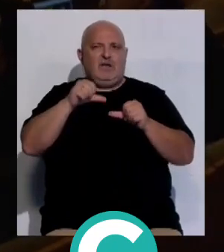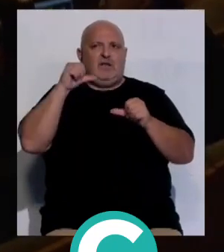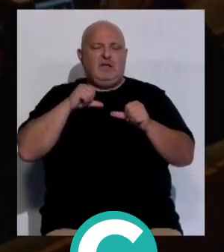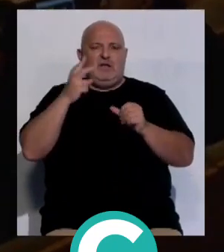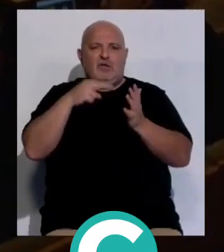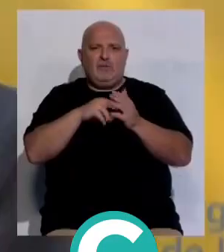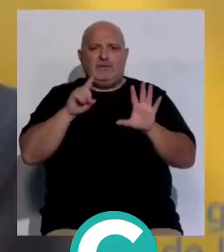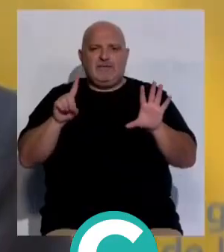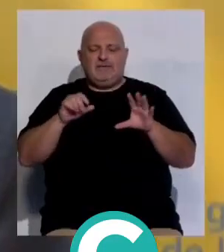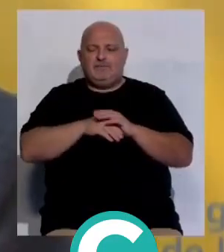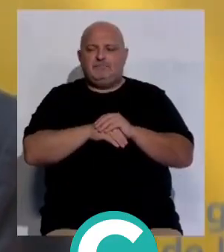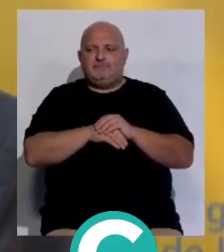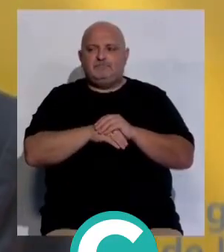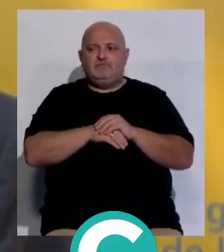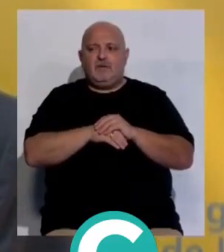fue en 2006.